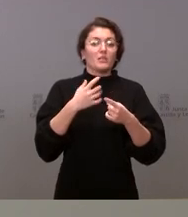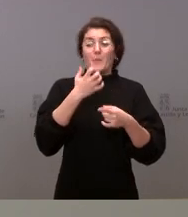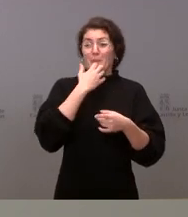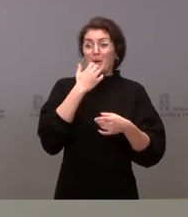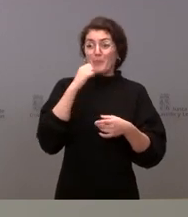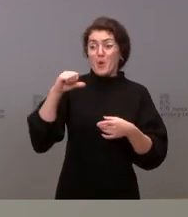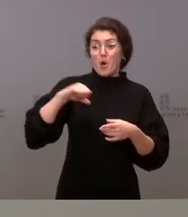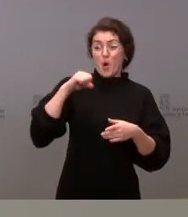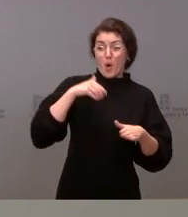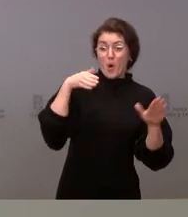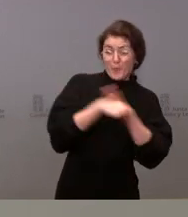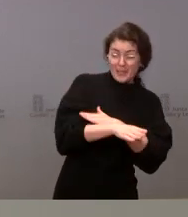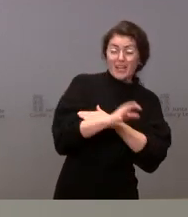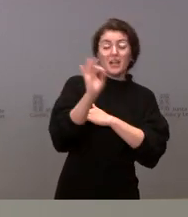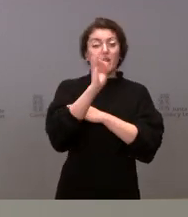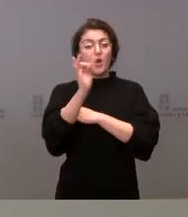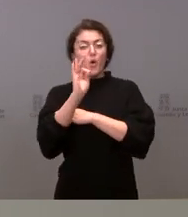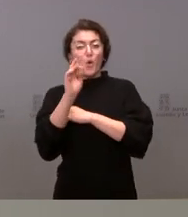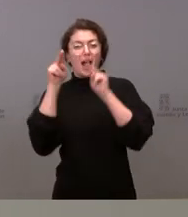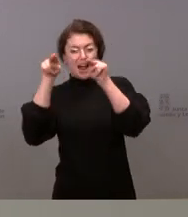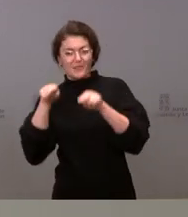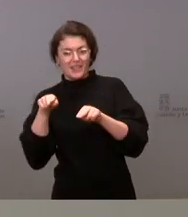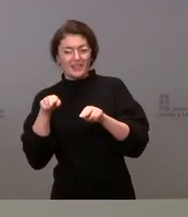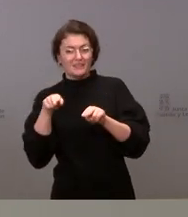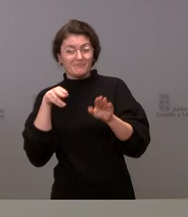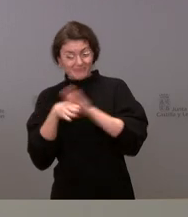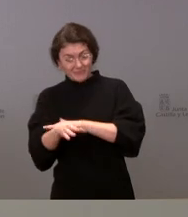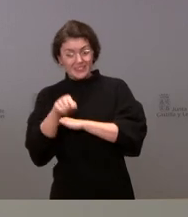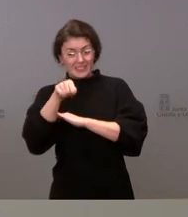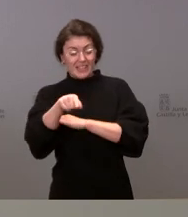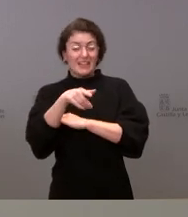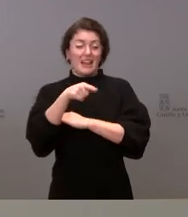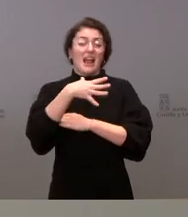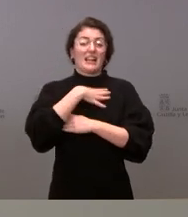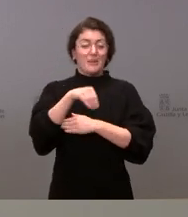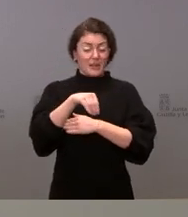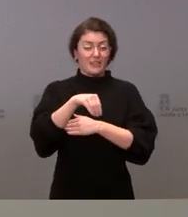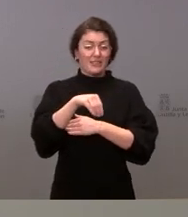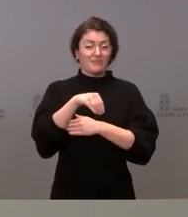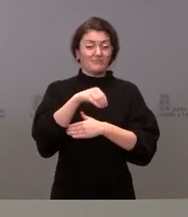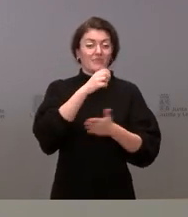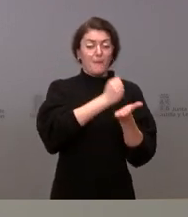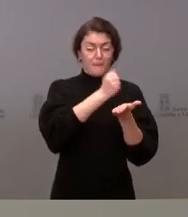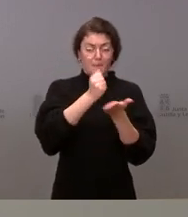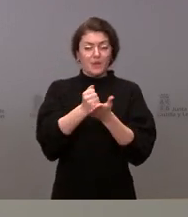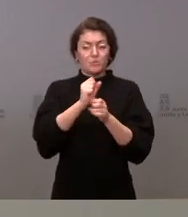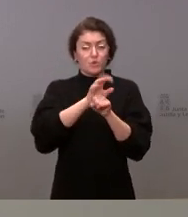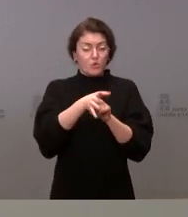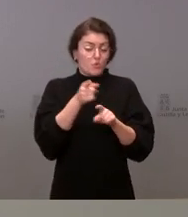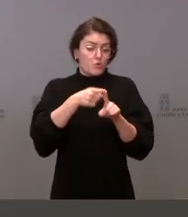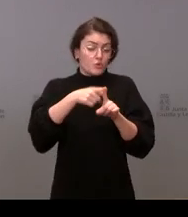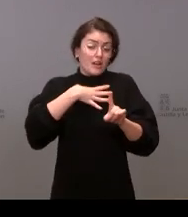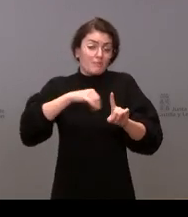hospitales y en los albergues primero son probablemente los primeros sitios en los que nos podríamos plantear el utilizarlo